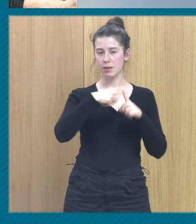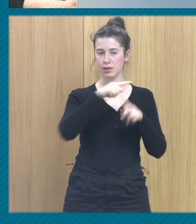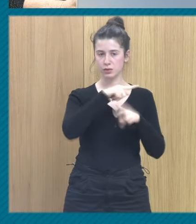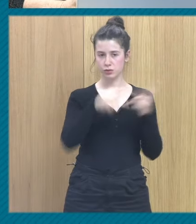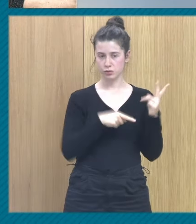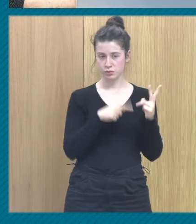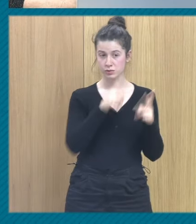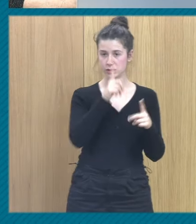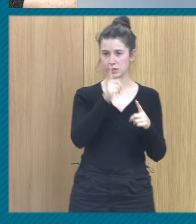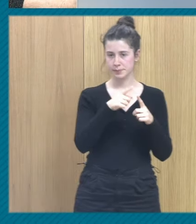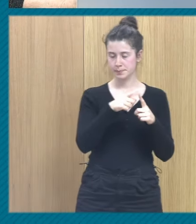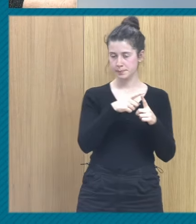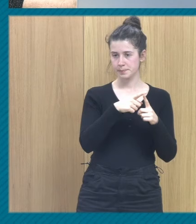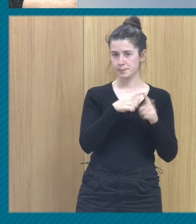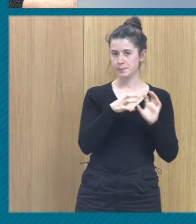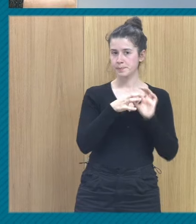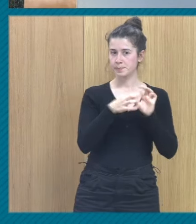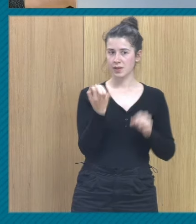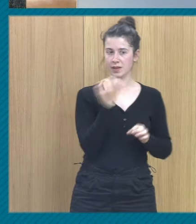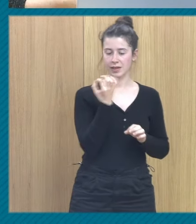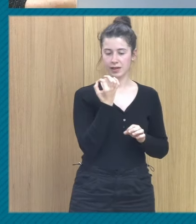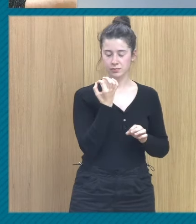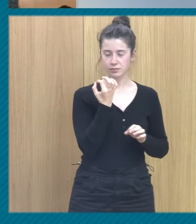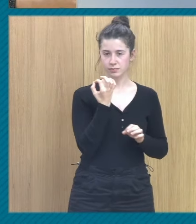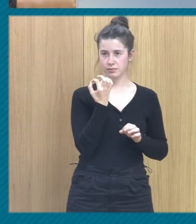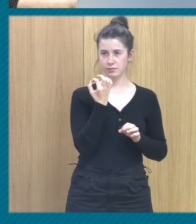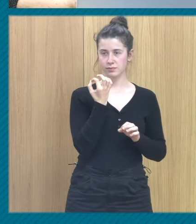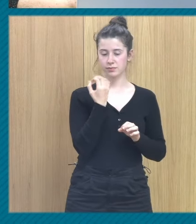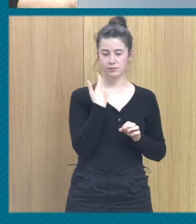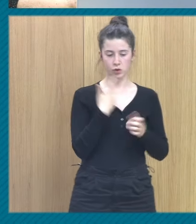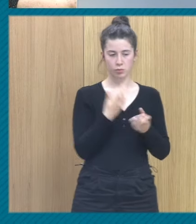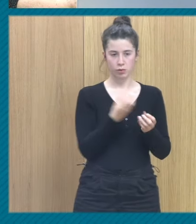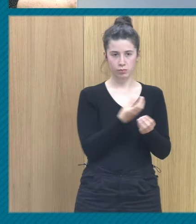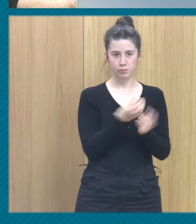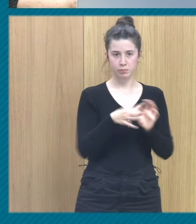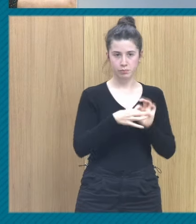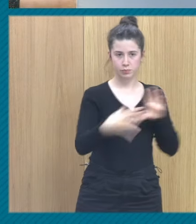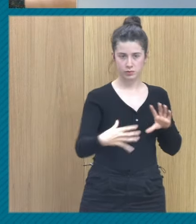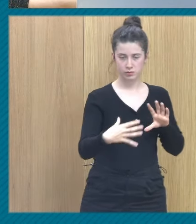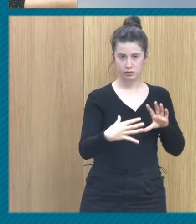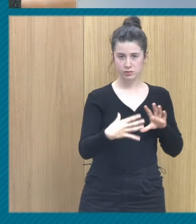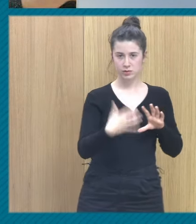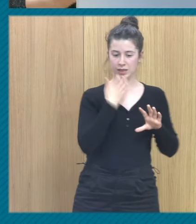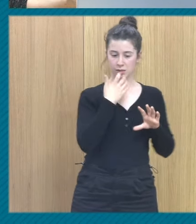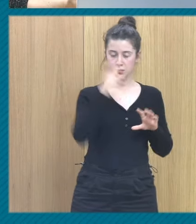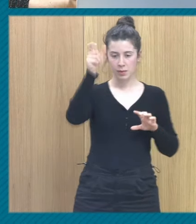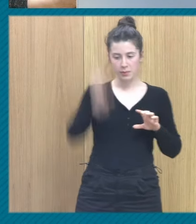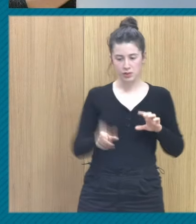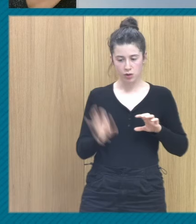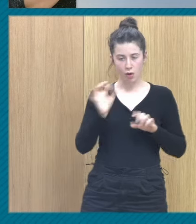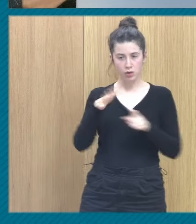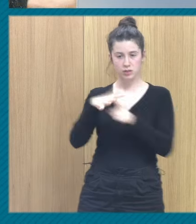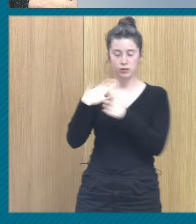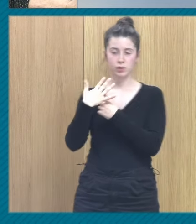Hay un primer nivel que tiene que ver con desactivar eso. Es decir, que la persona o el acontecimiento